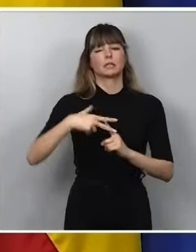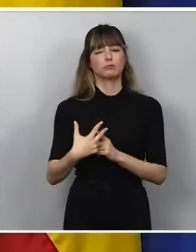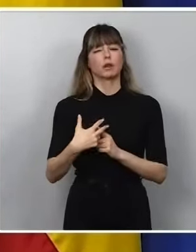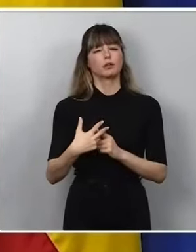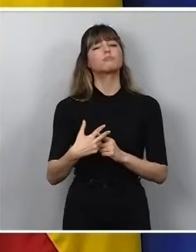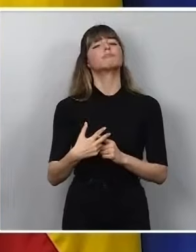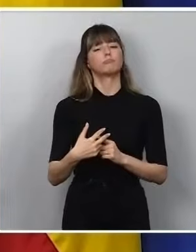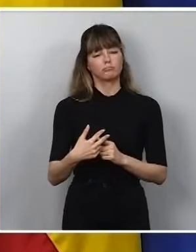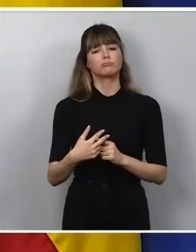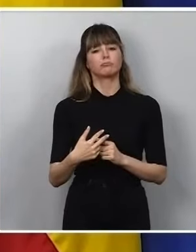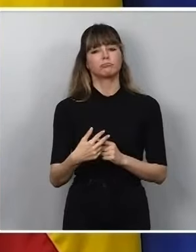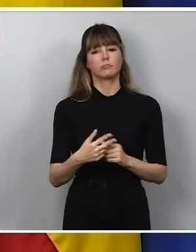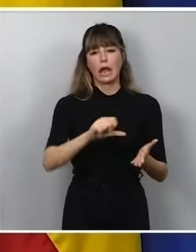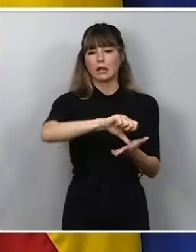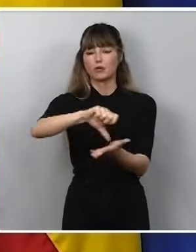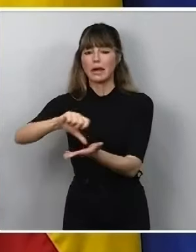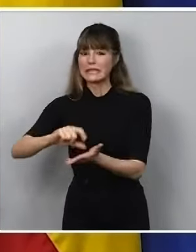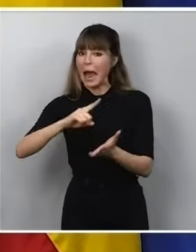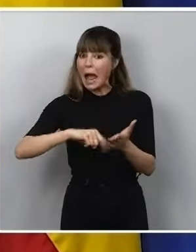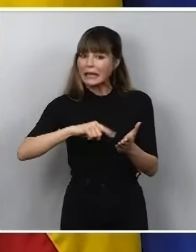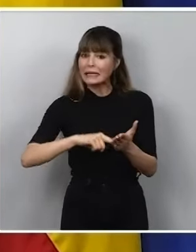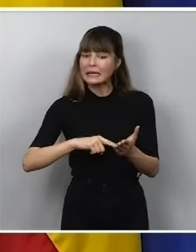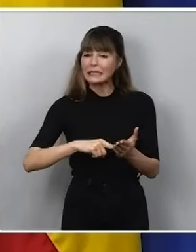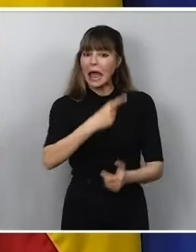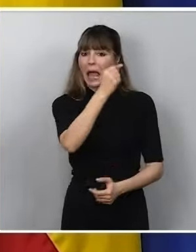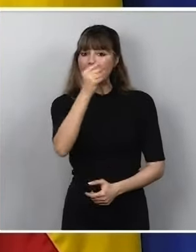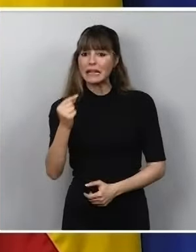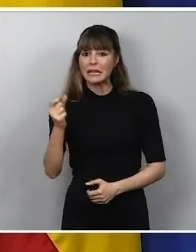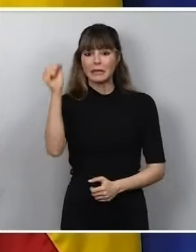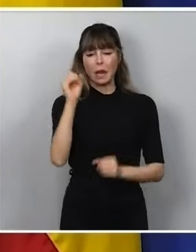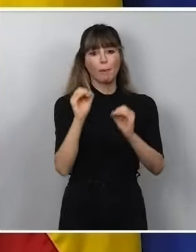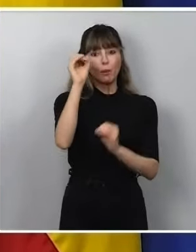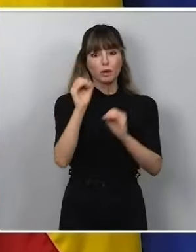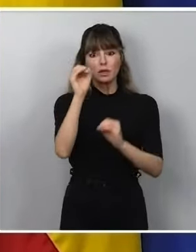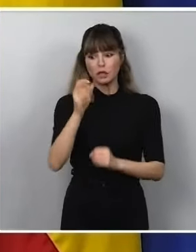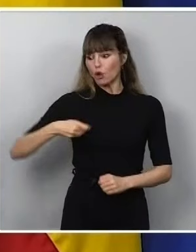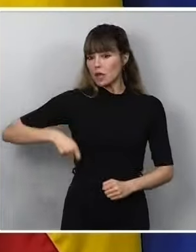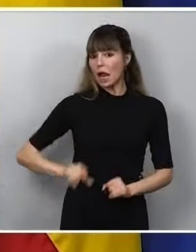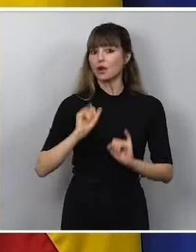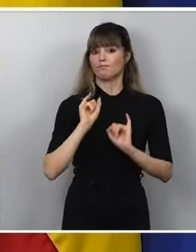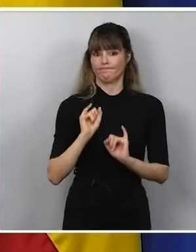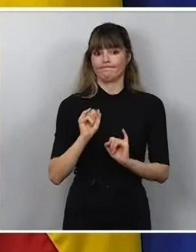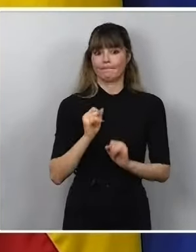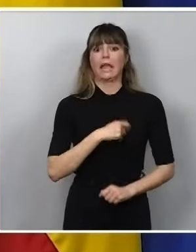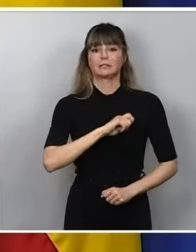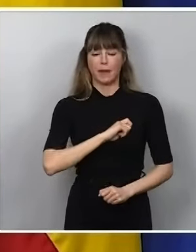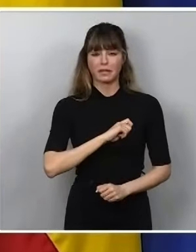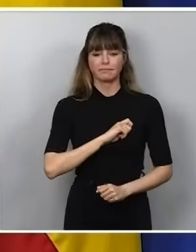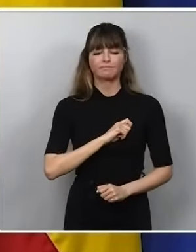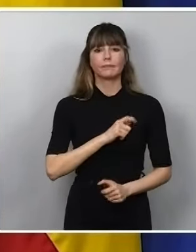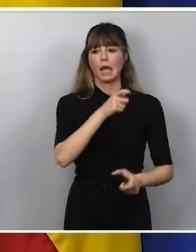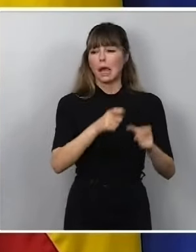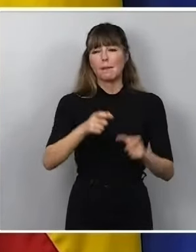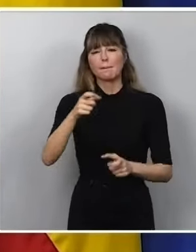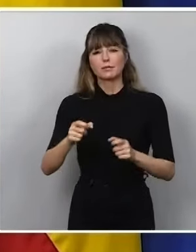de ciudades donde la renta del alquiler supone el 100% del salario. Eso hoy ocurre en España. Vamos a dar respuesta a esas